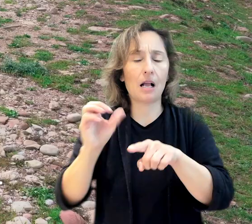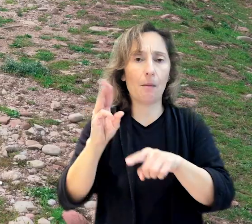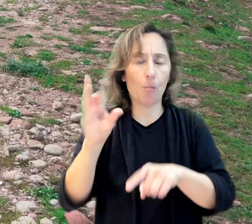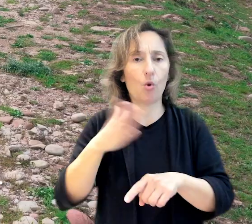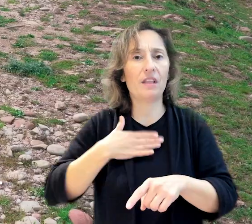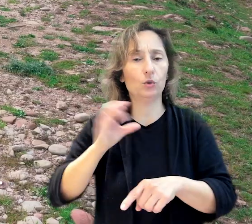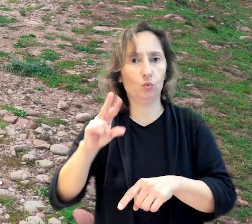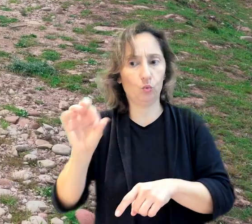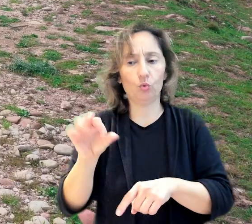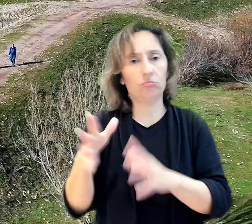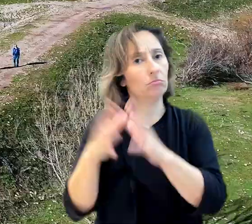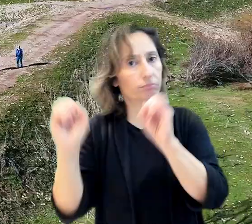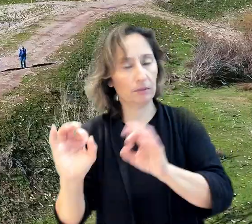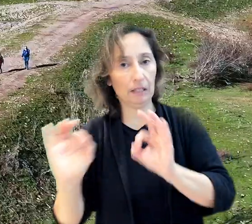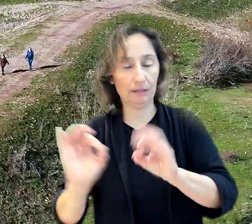hermandad de Campo de Suso.